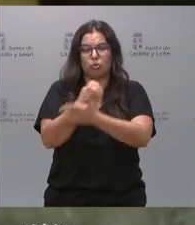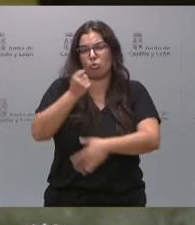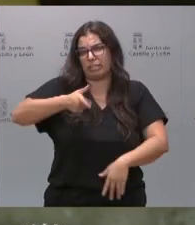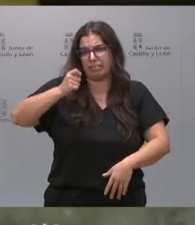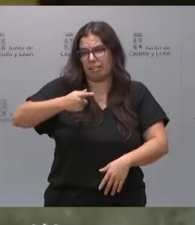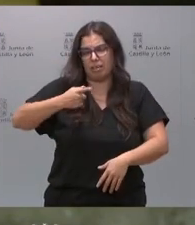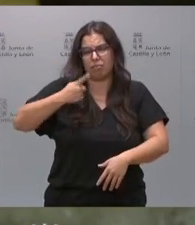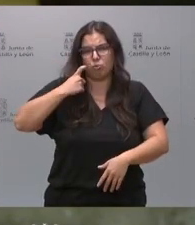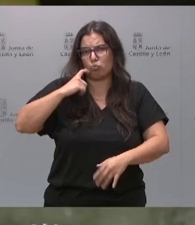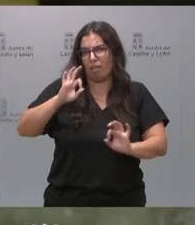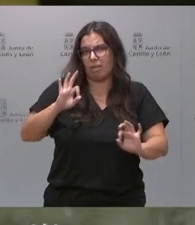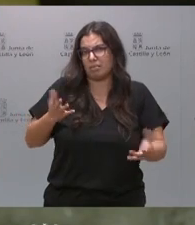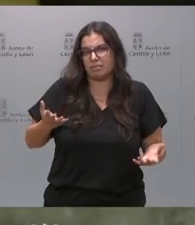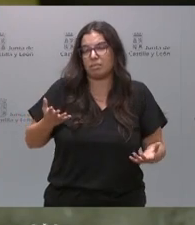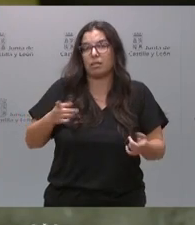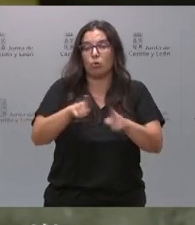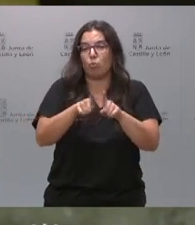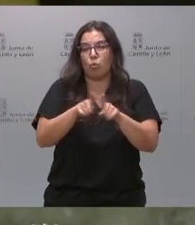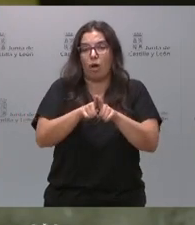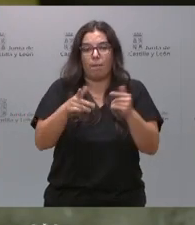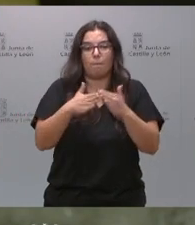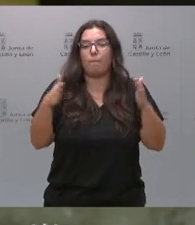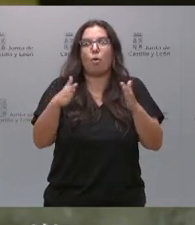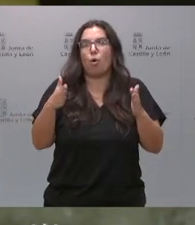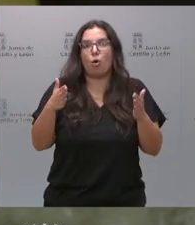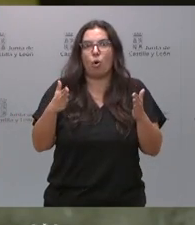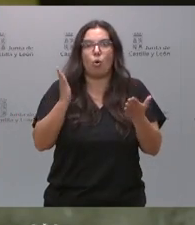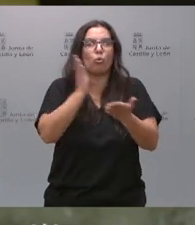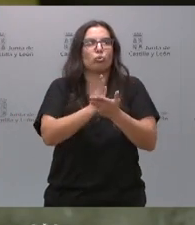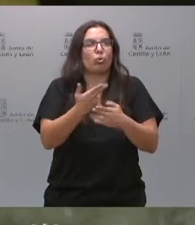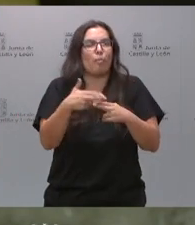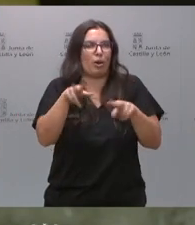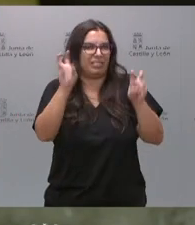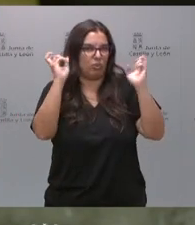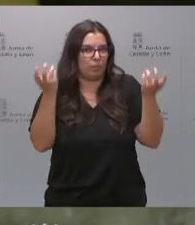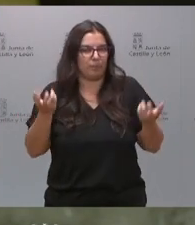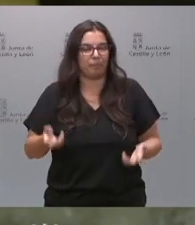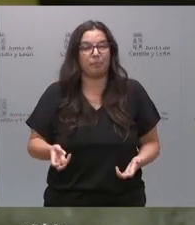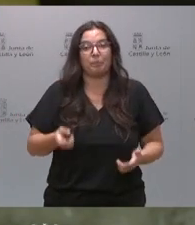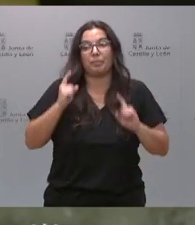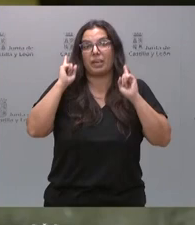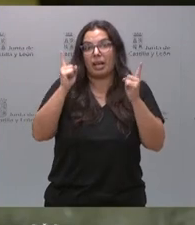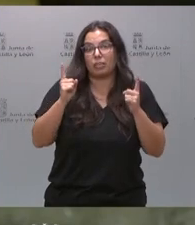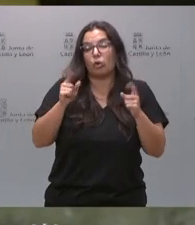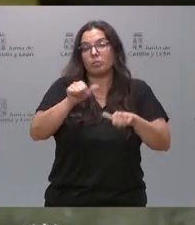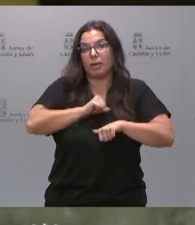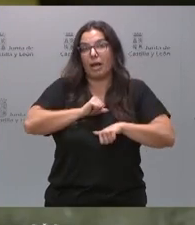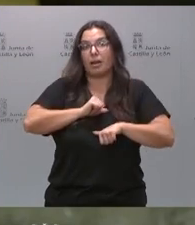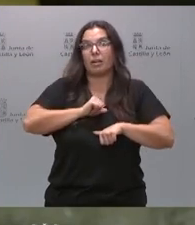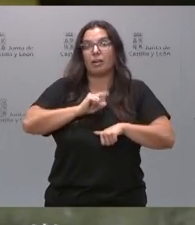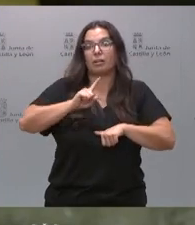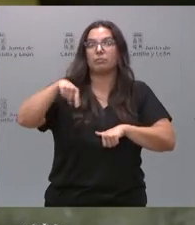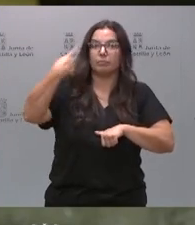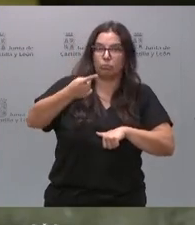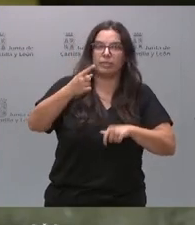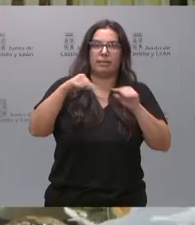tradicional al inicio del curso político. En este caso, esperaremos unas semanas.